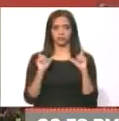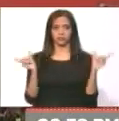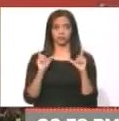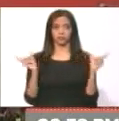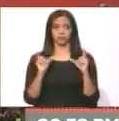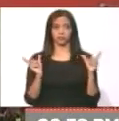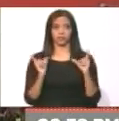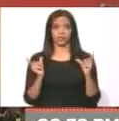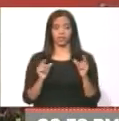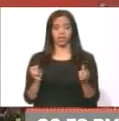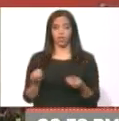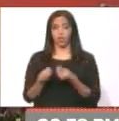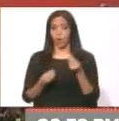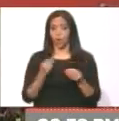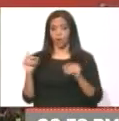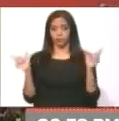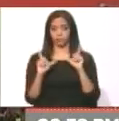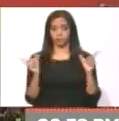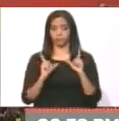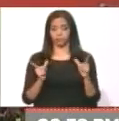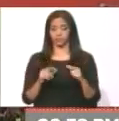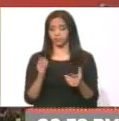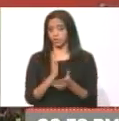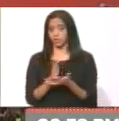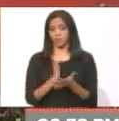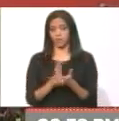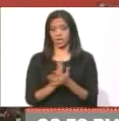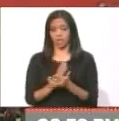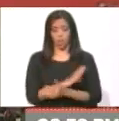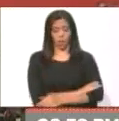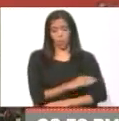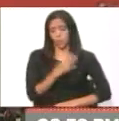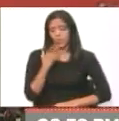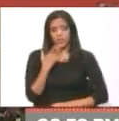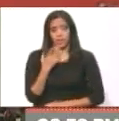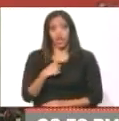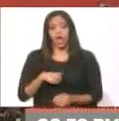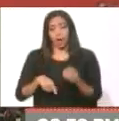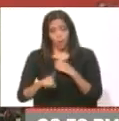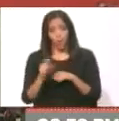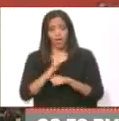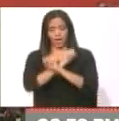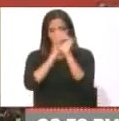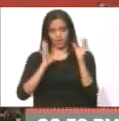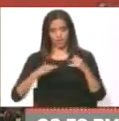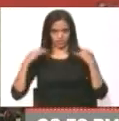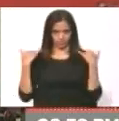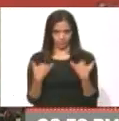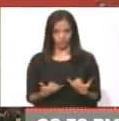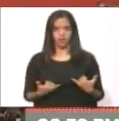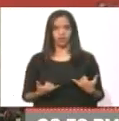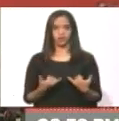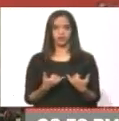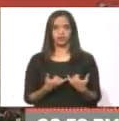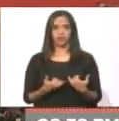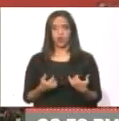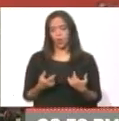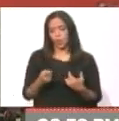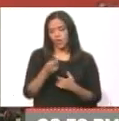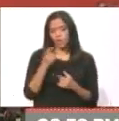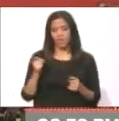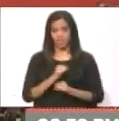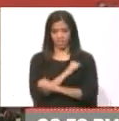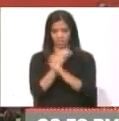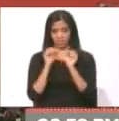Como agenda mediática. Cada vez que la derecha, por ejemplo, ah, perdón, voy a aclarar esto de una vez. O voy a tratar de aclararlo,